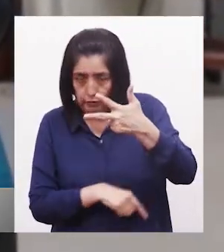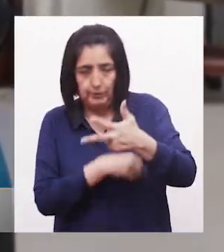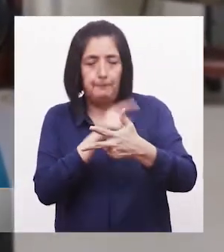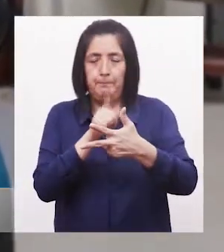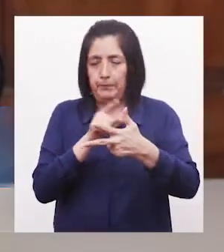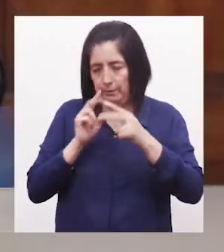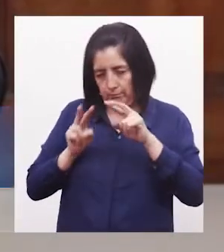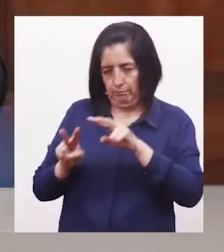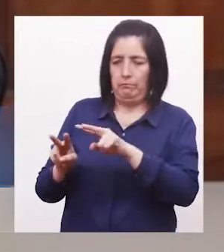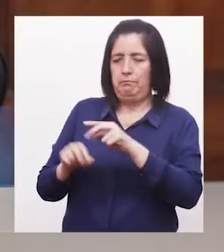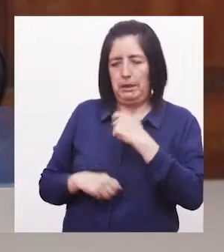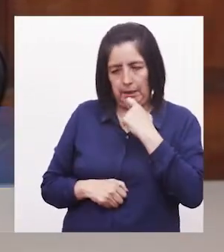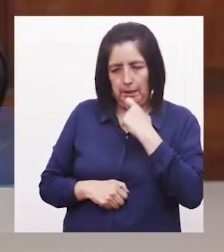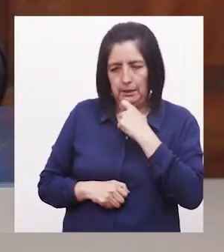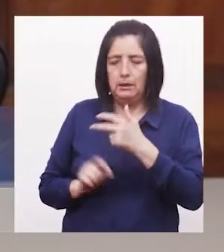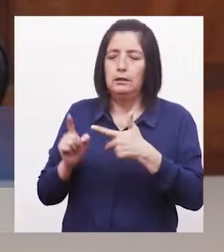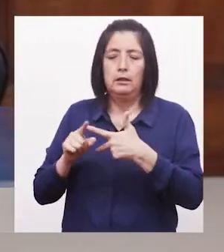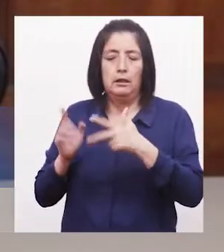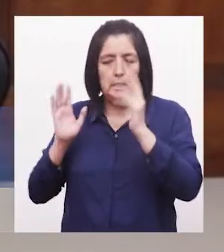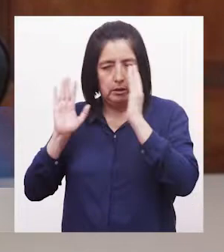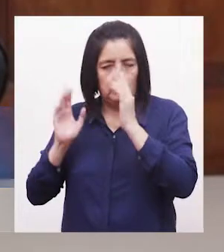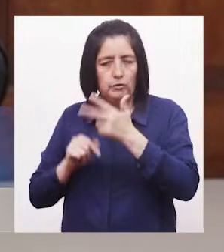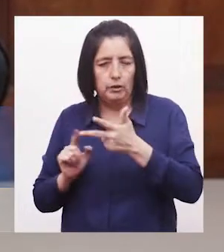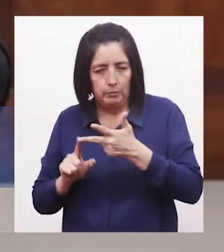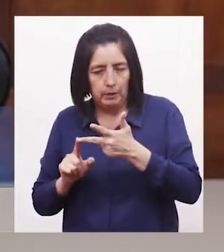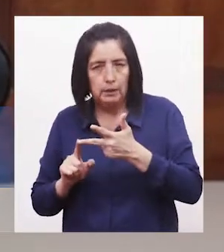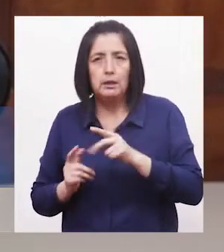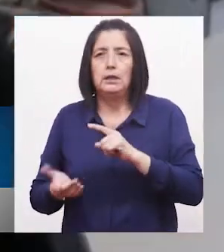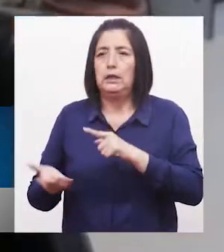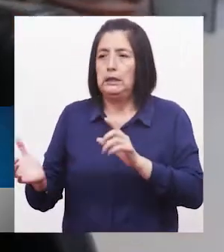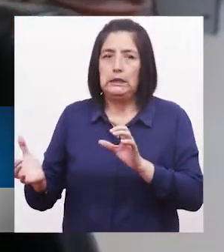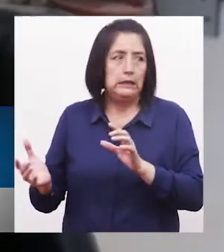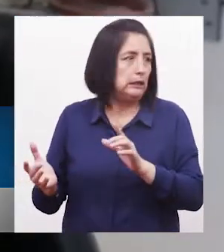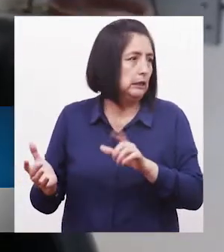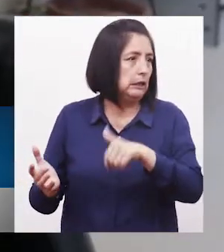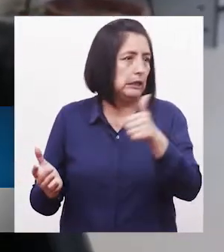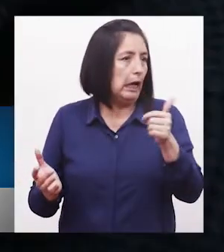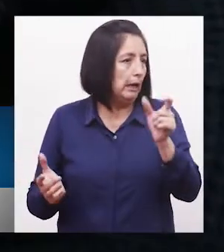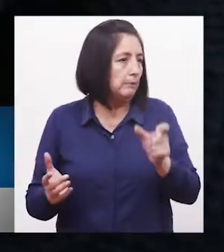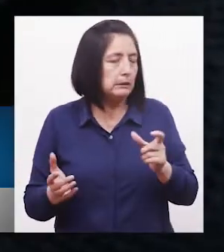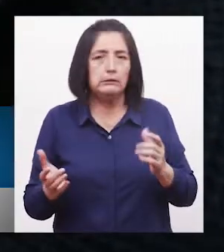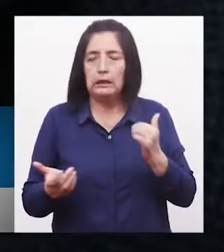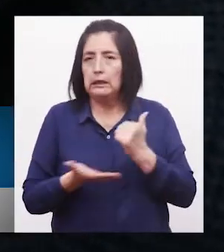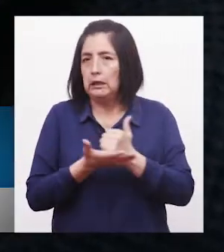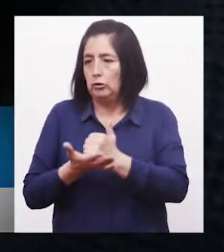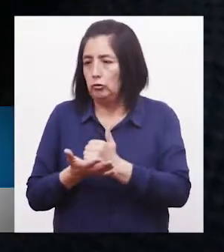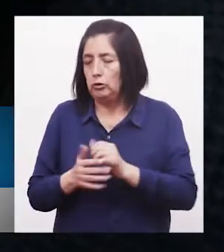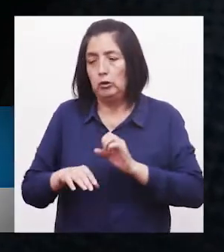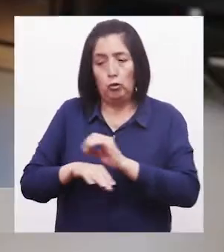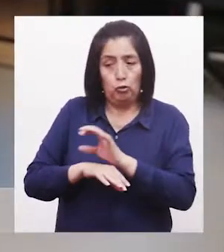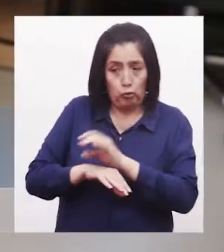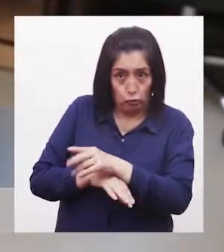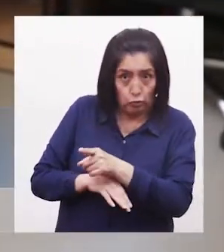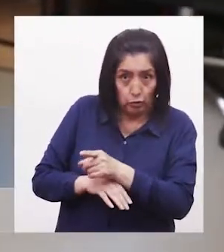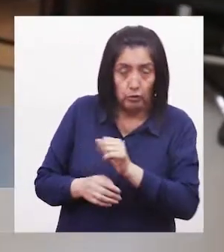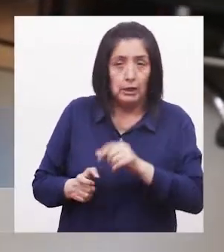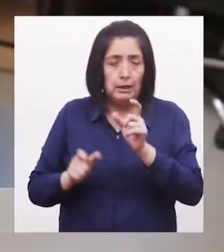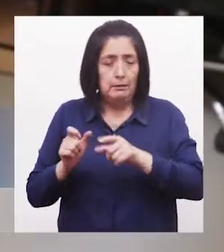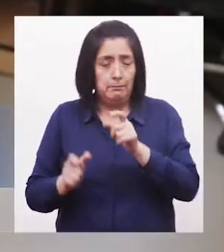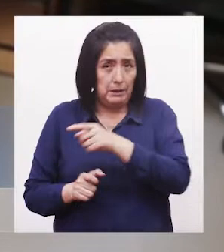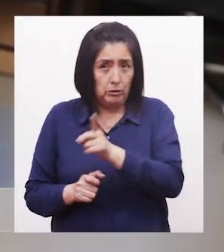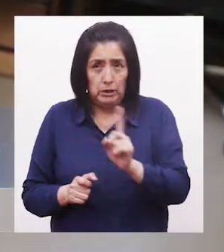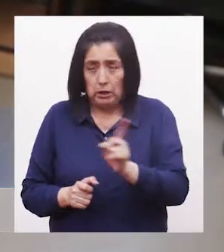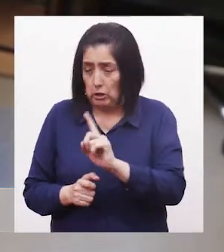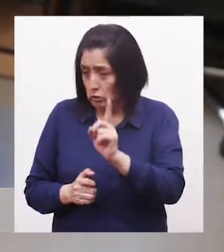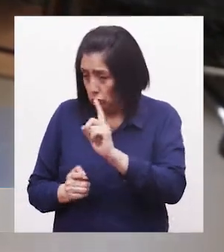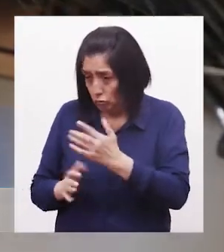Observar, escuchar y conectar a la persona con la ayuda que necesita Si a pesar de los consejos la persona afectada